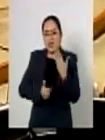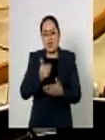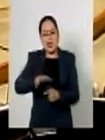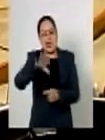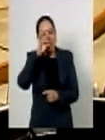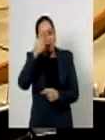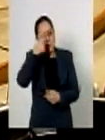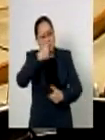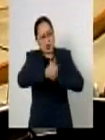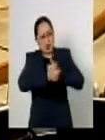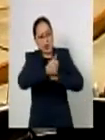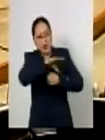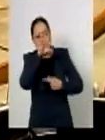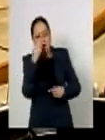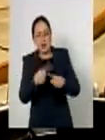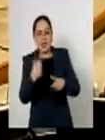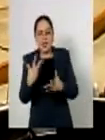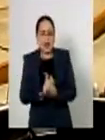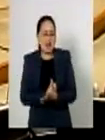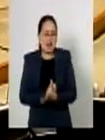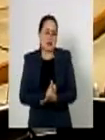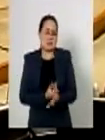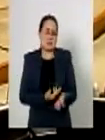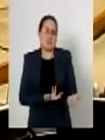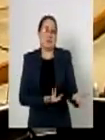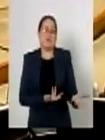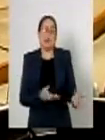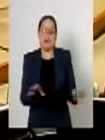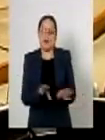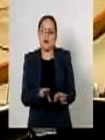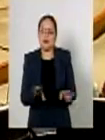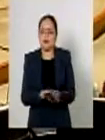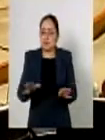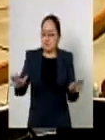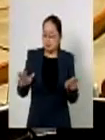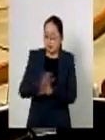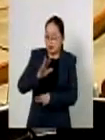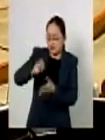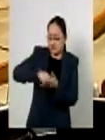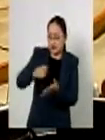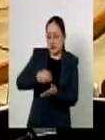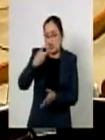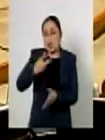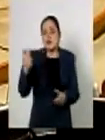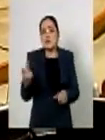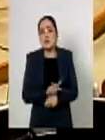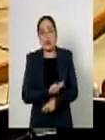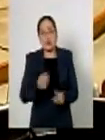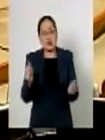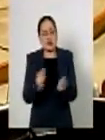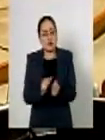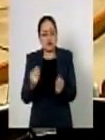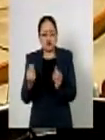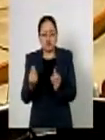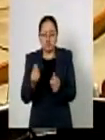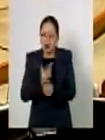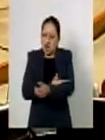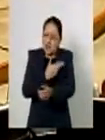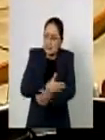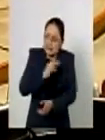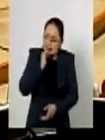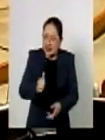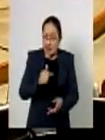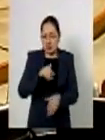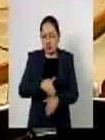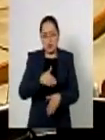licitación de la empresa ganadora definitivamente esta modificación ocasionará falta de transparencia en los